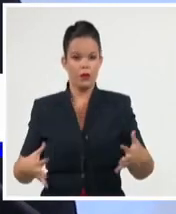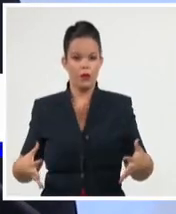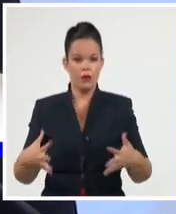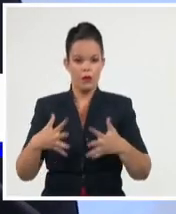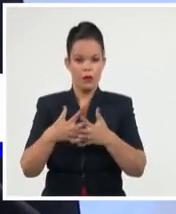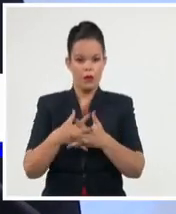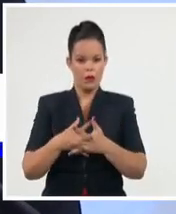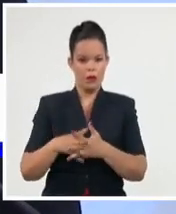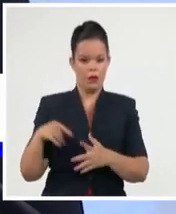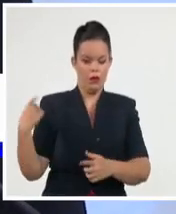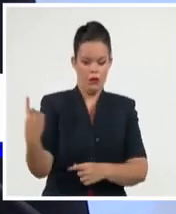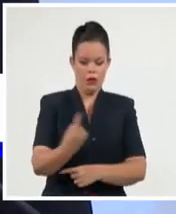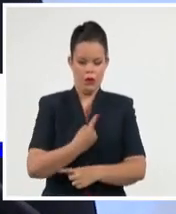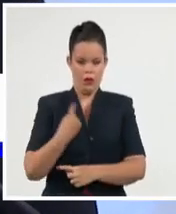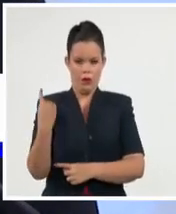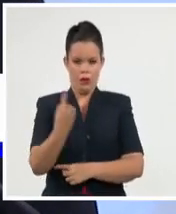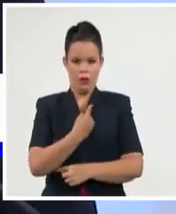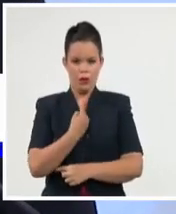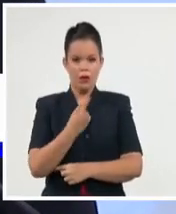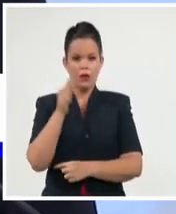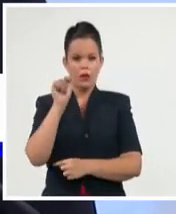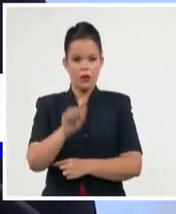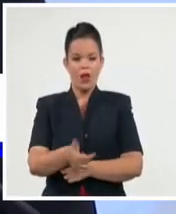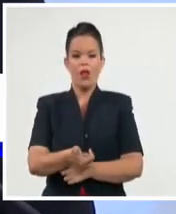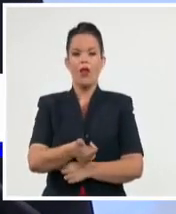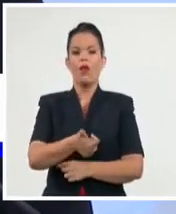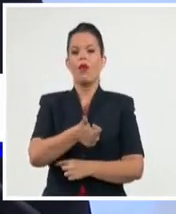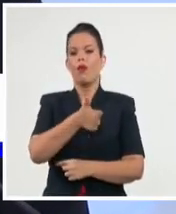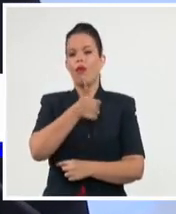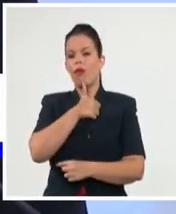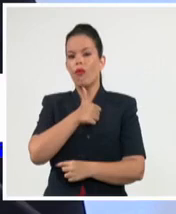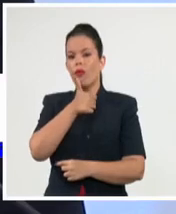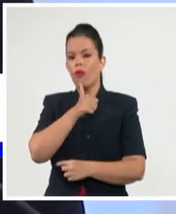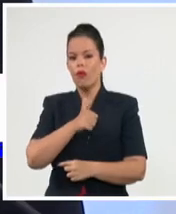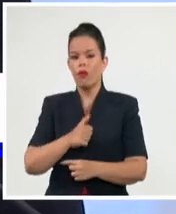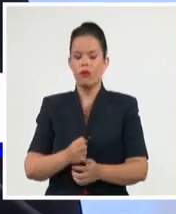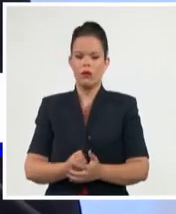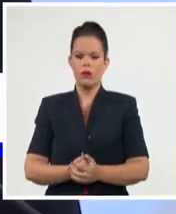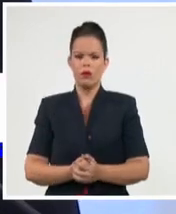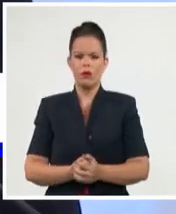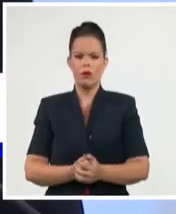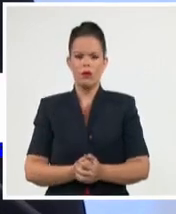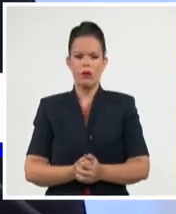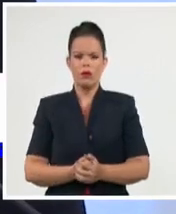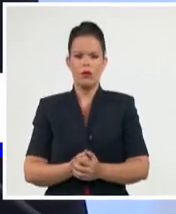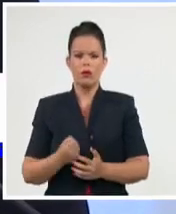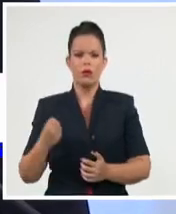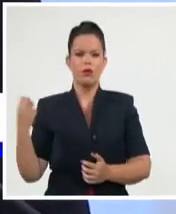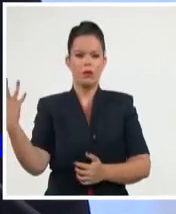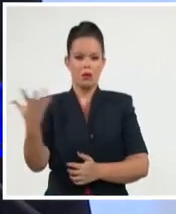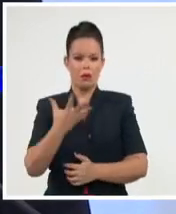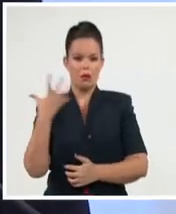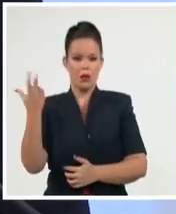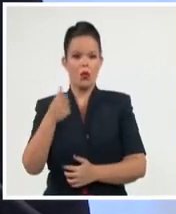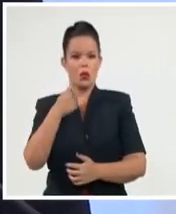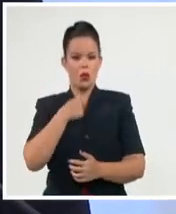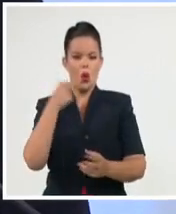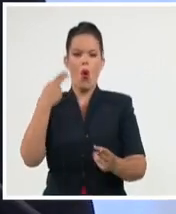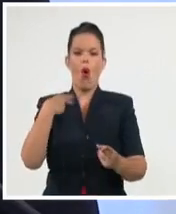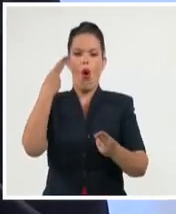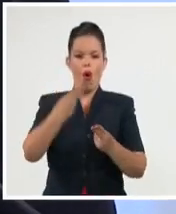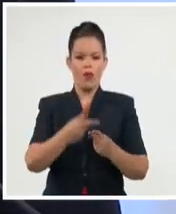multilaterales en el marco de la facilidad Euroclima Plus y confío en que este proyecto contribuirá a la